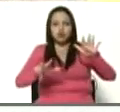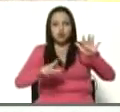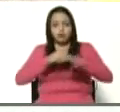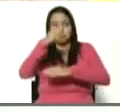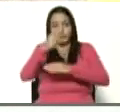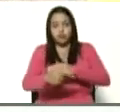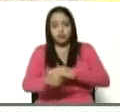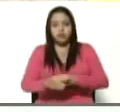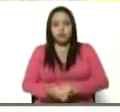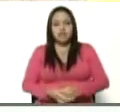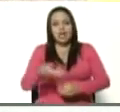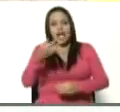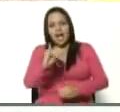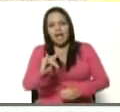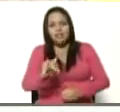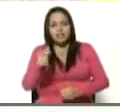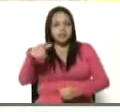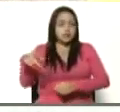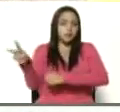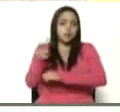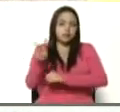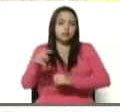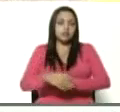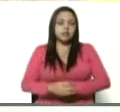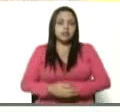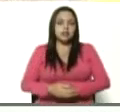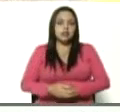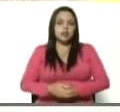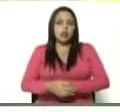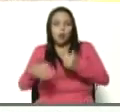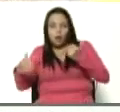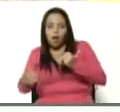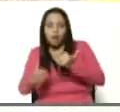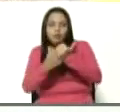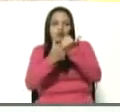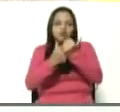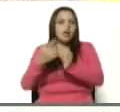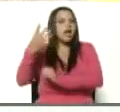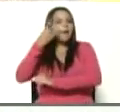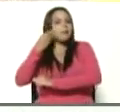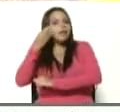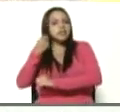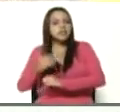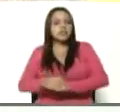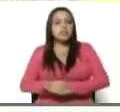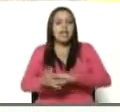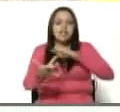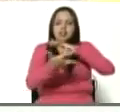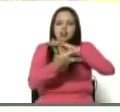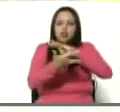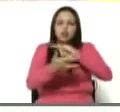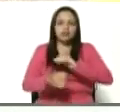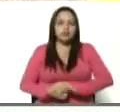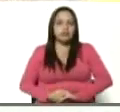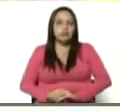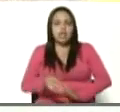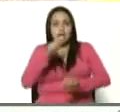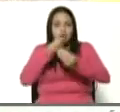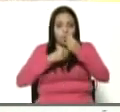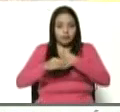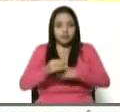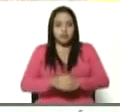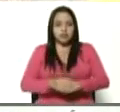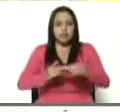vamos a contar en Venezuela con la inversión, la experiencia, la tecnología y los alimentos